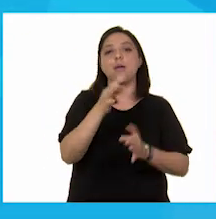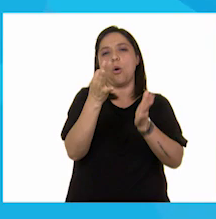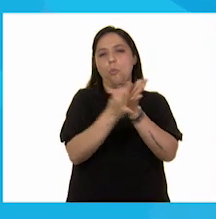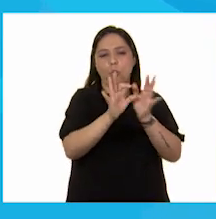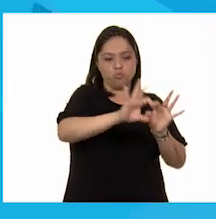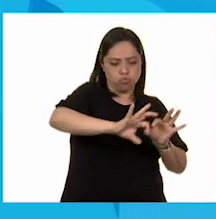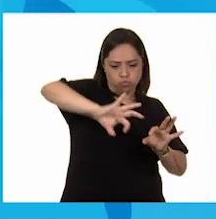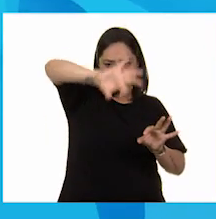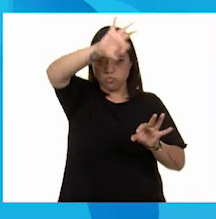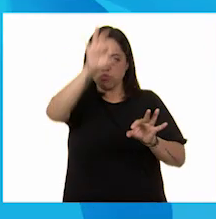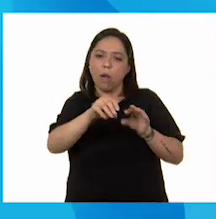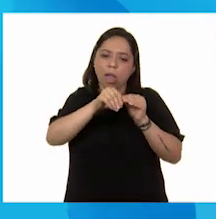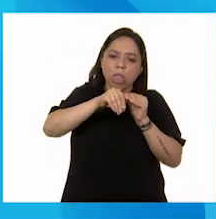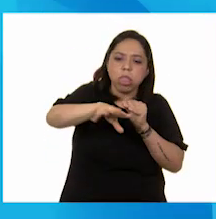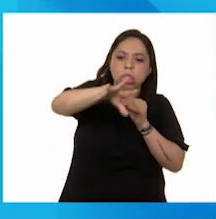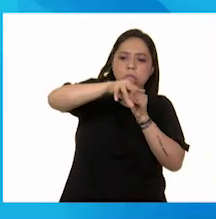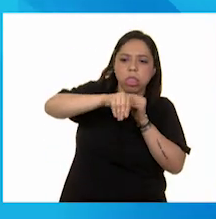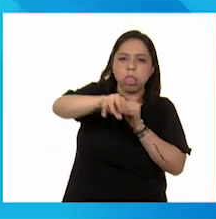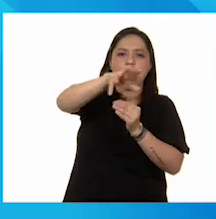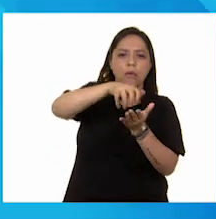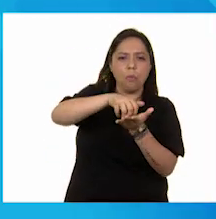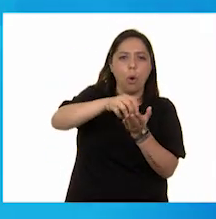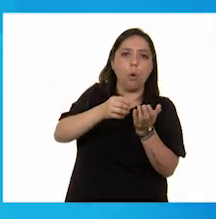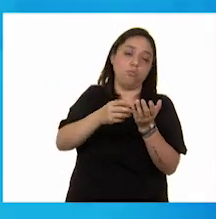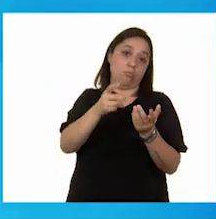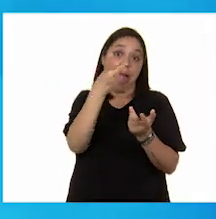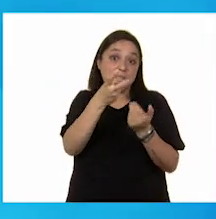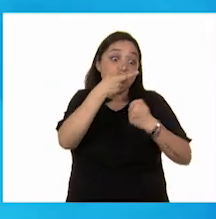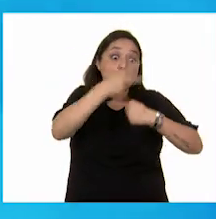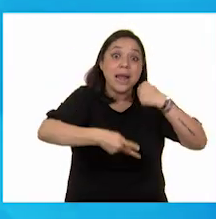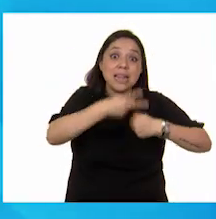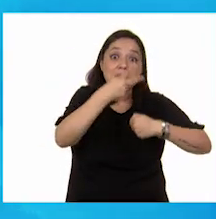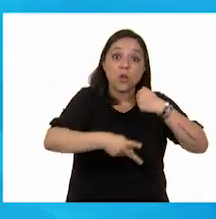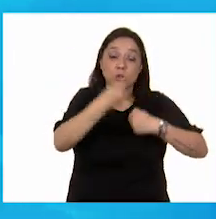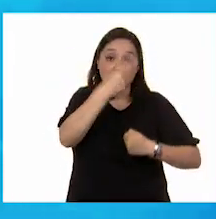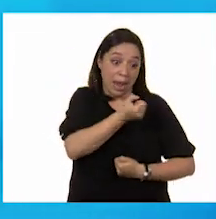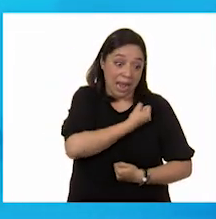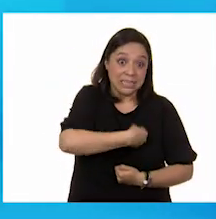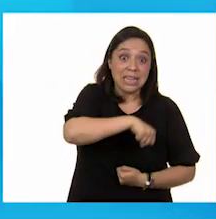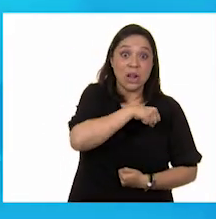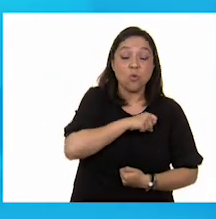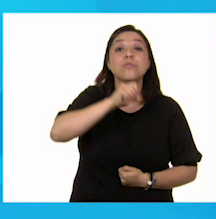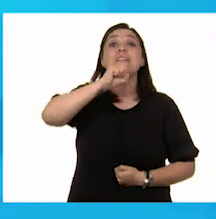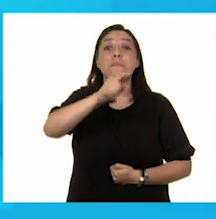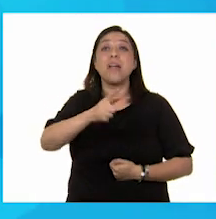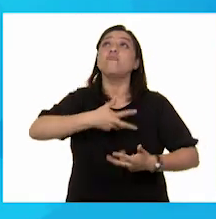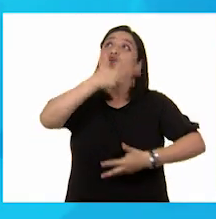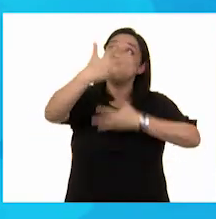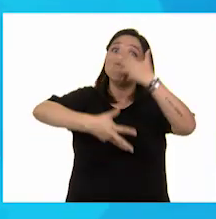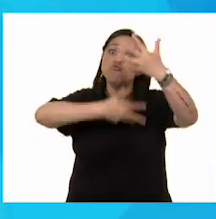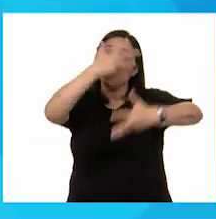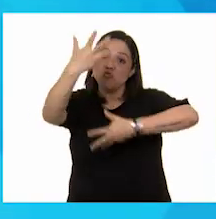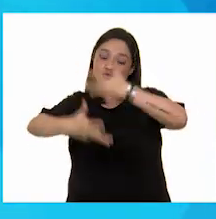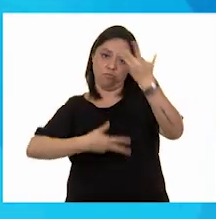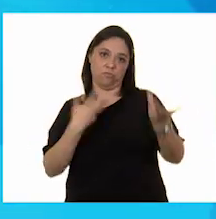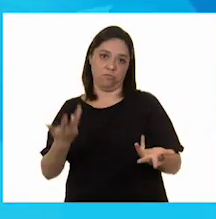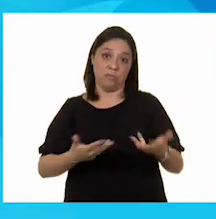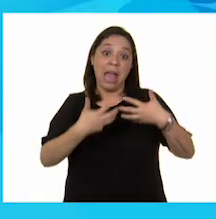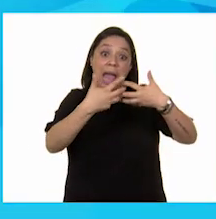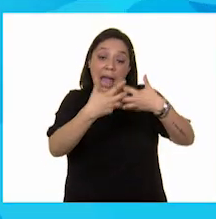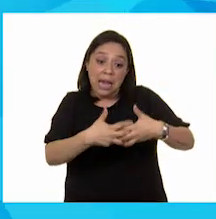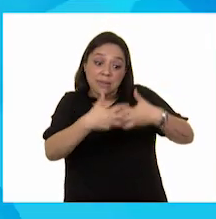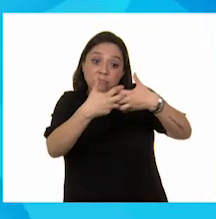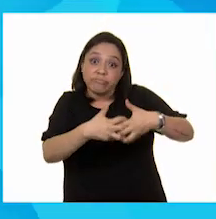fugas. Además de ser muy peligroso para nuestra salud, contaminan. Mantén el motor de tu auto en buen estado.